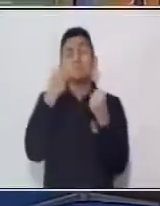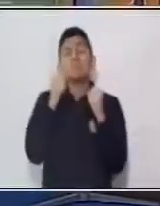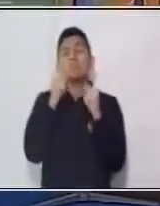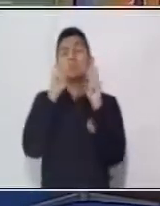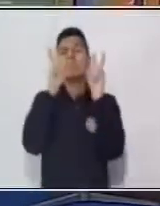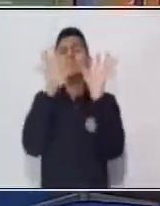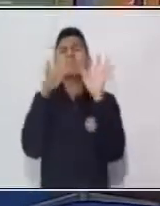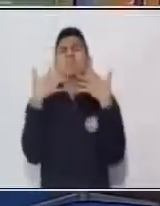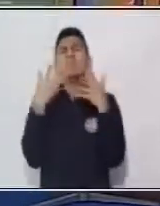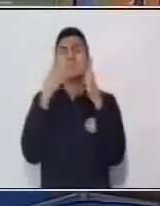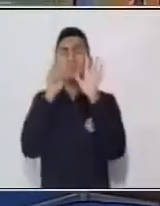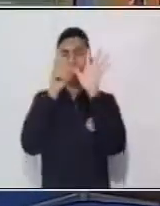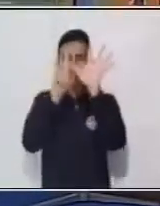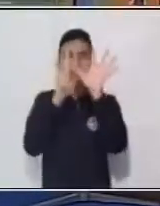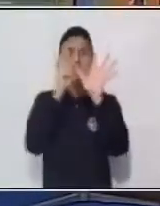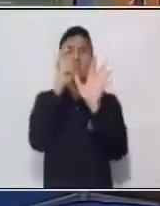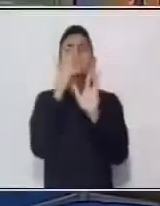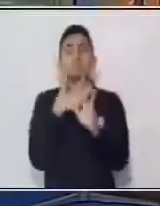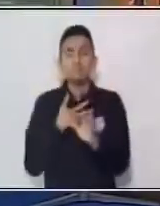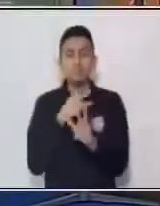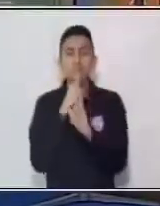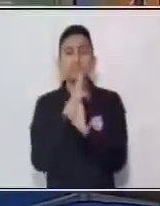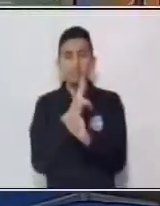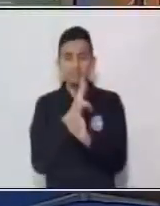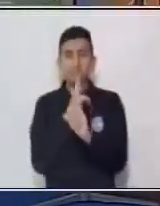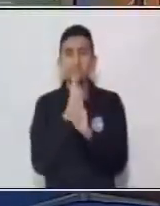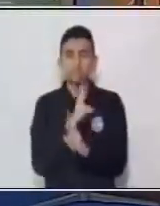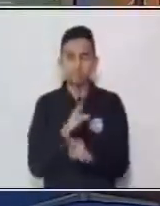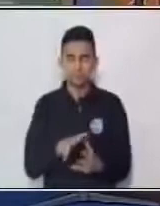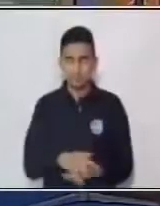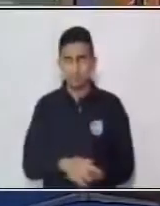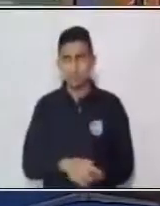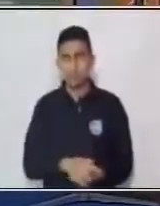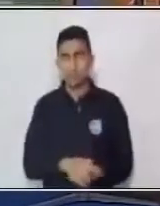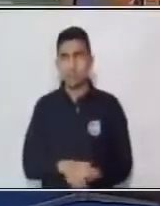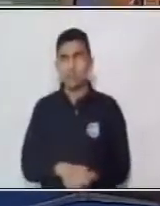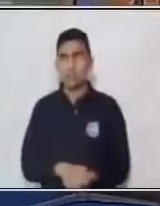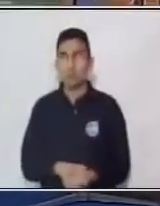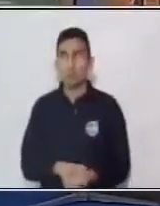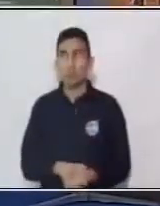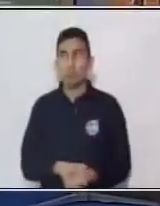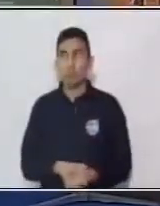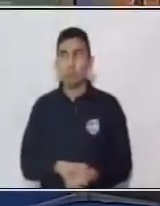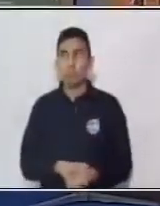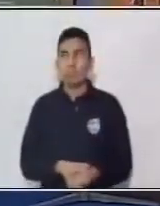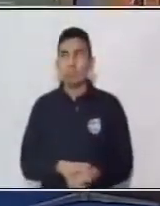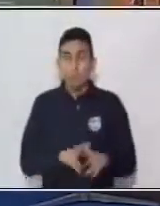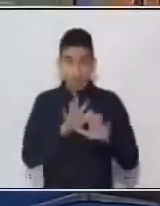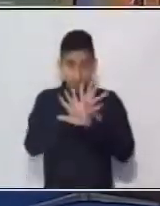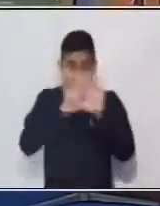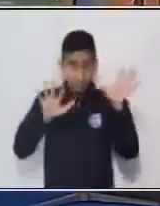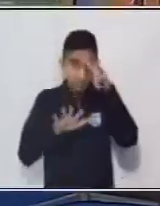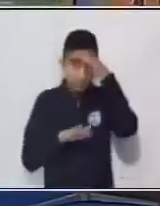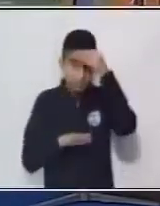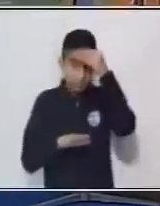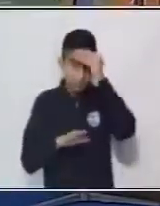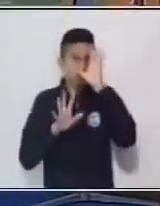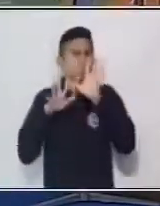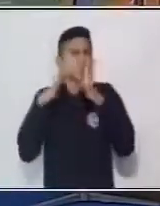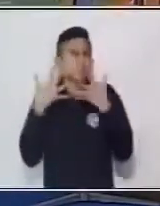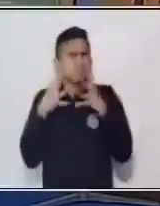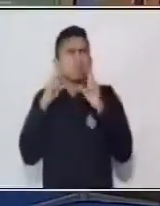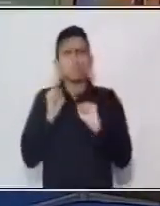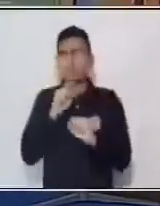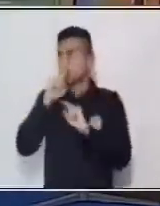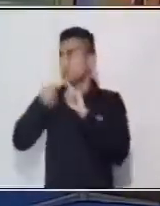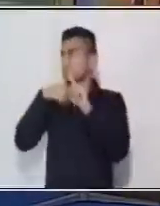al número seis. Esa es mi respuesta. Bueno. Hemos aprendido a sumar